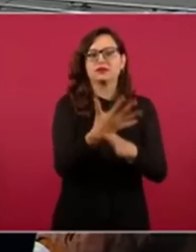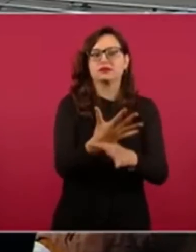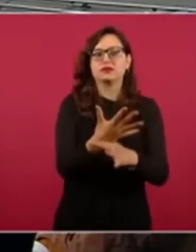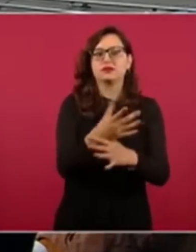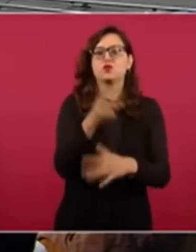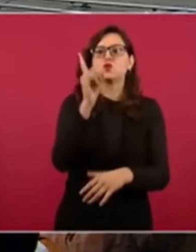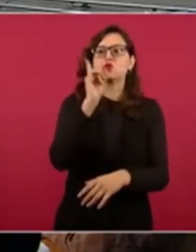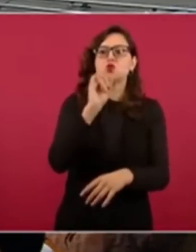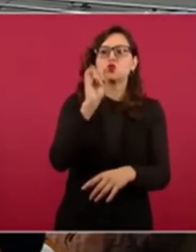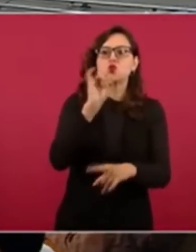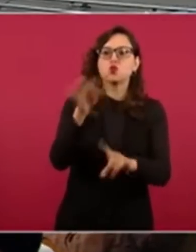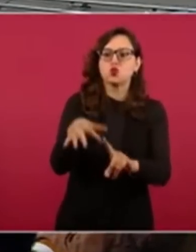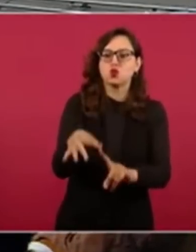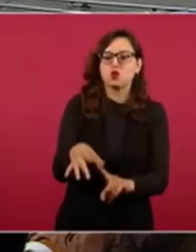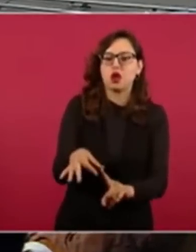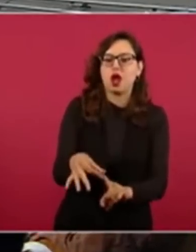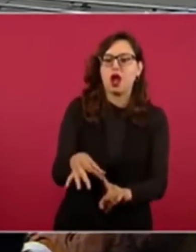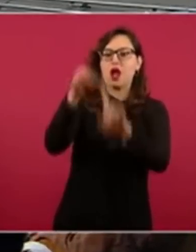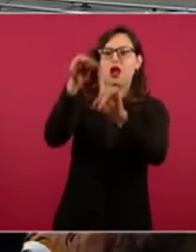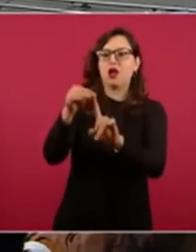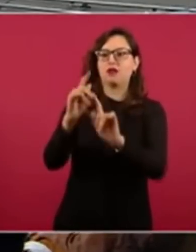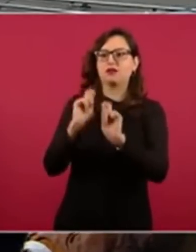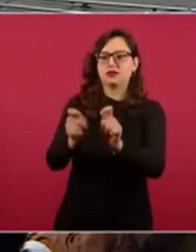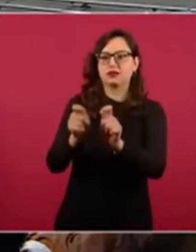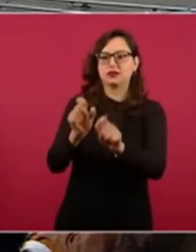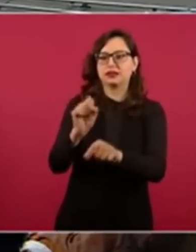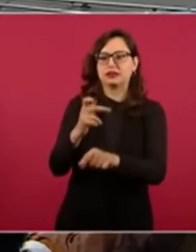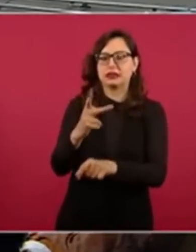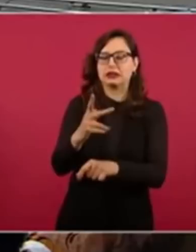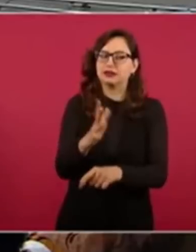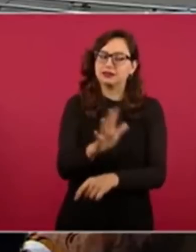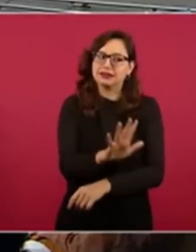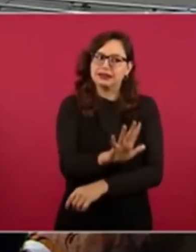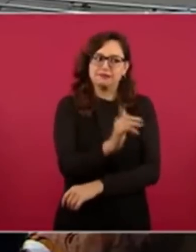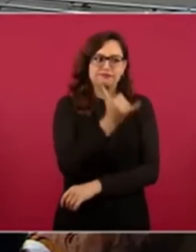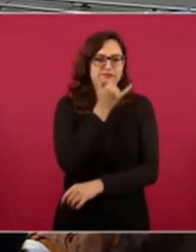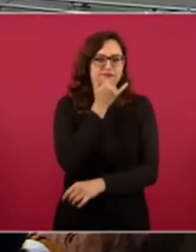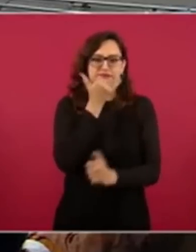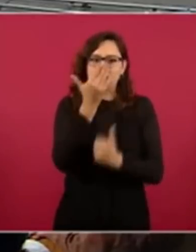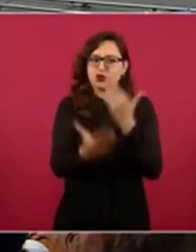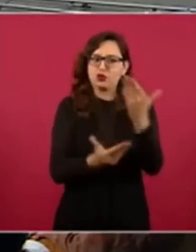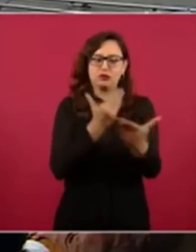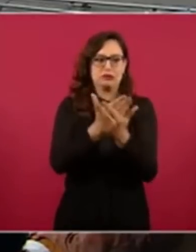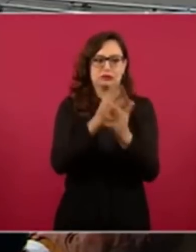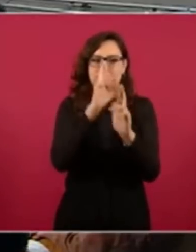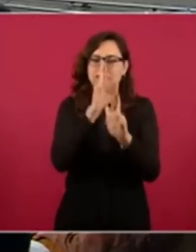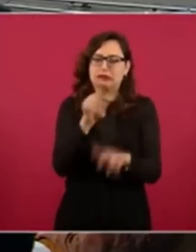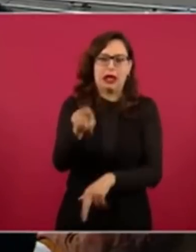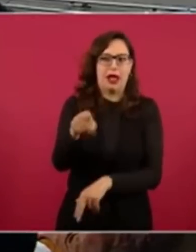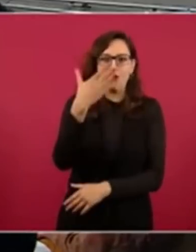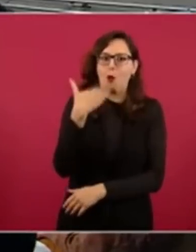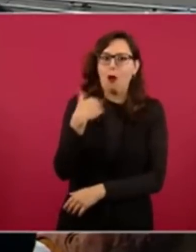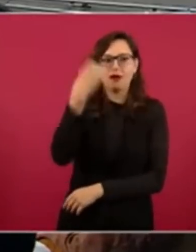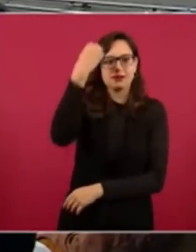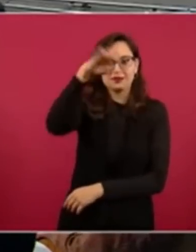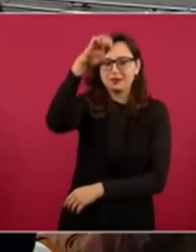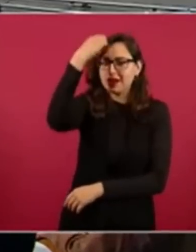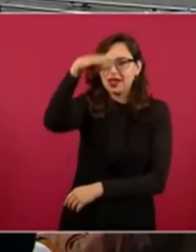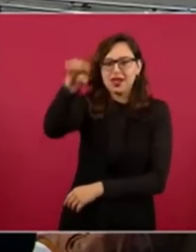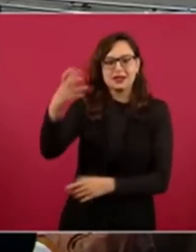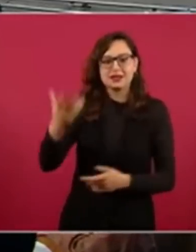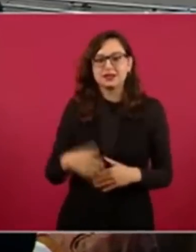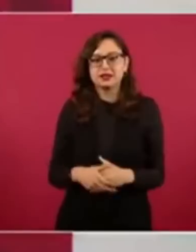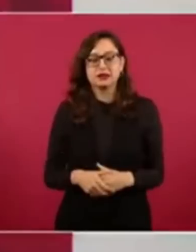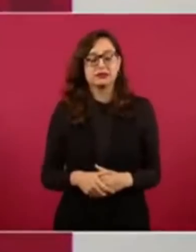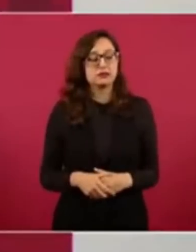Sí, y Leti es de primera y que porque